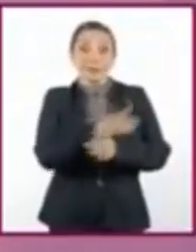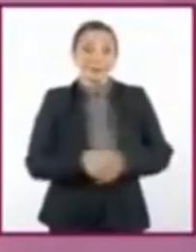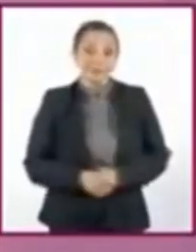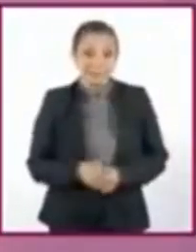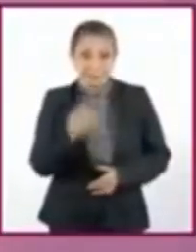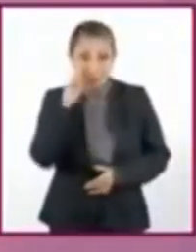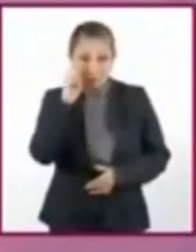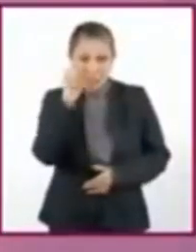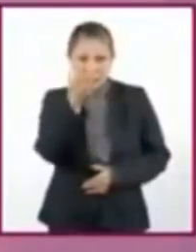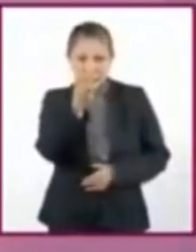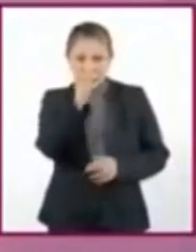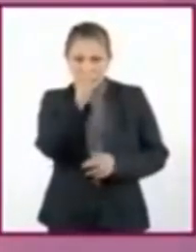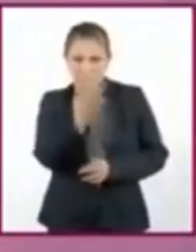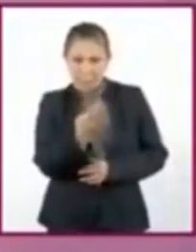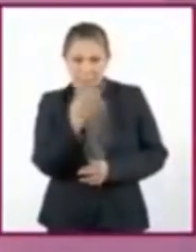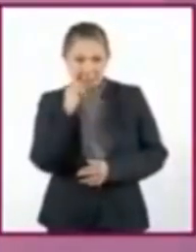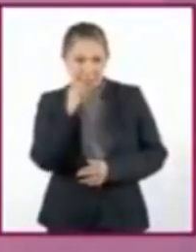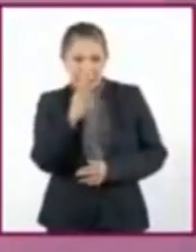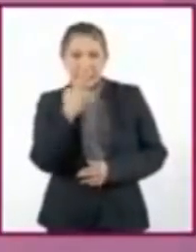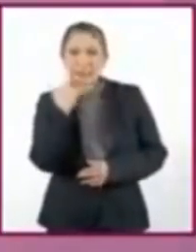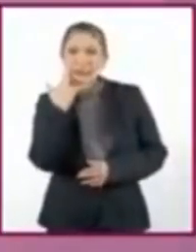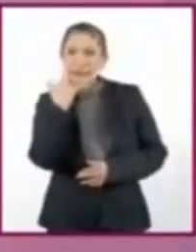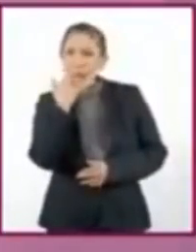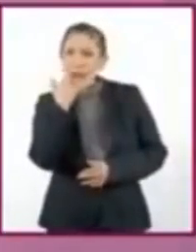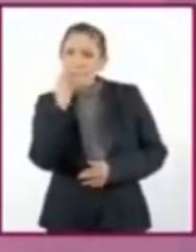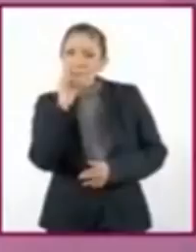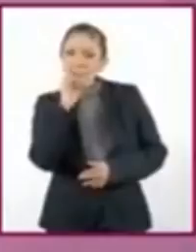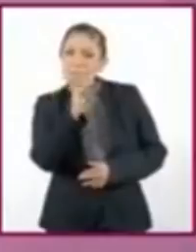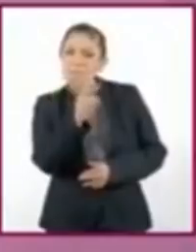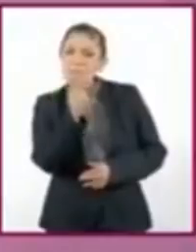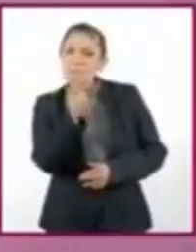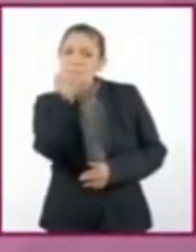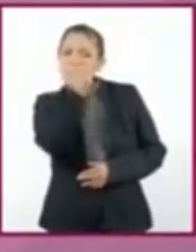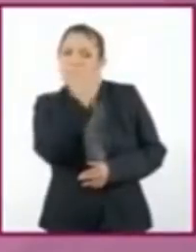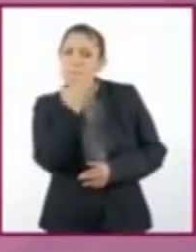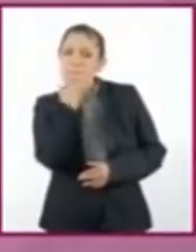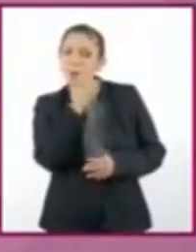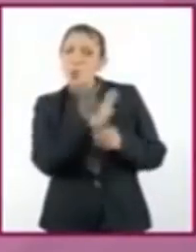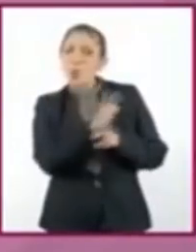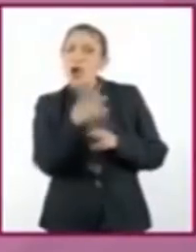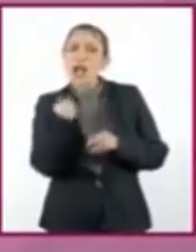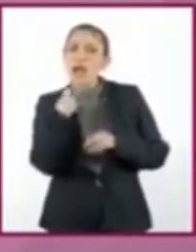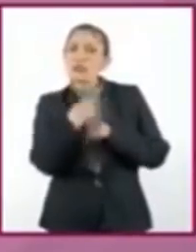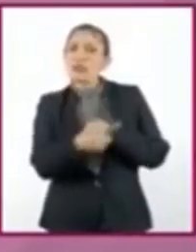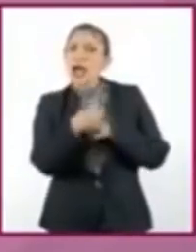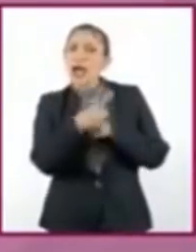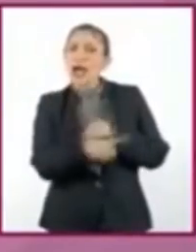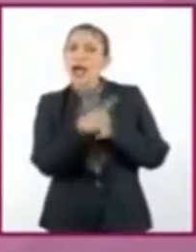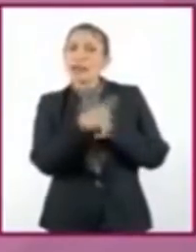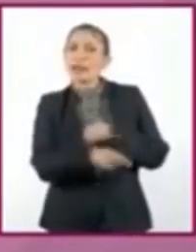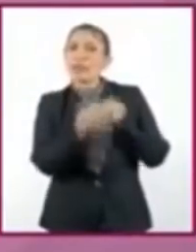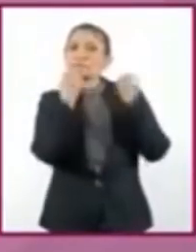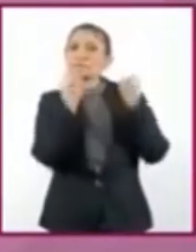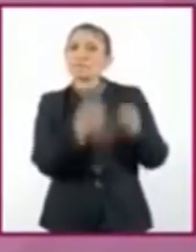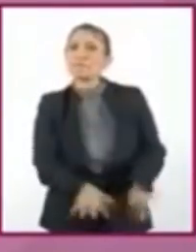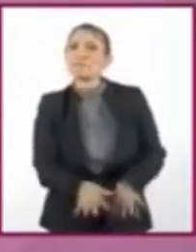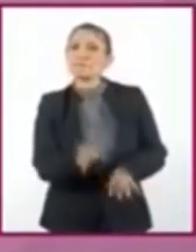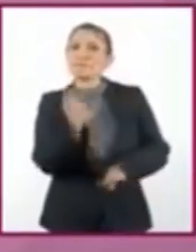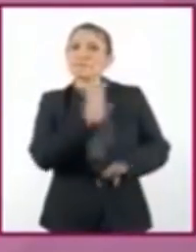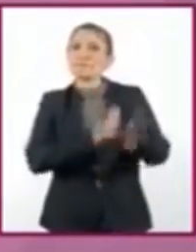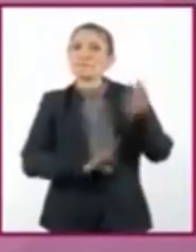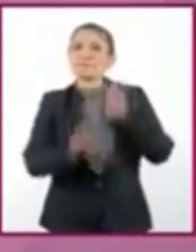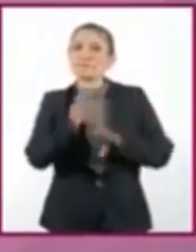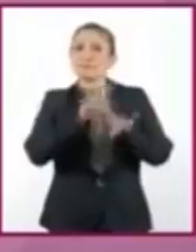siguiente imagen y tratemos de identificar cuál será el factor que contribuye a la pérdida de nuestra